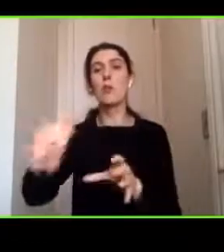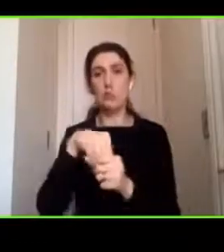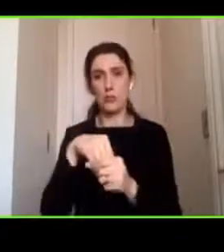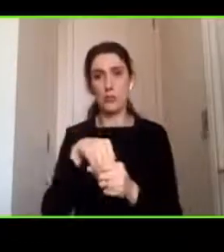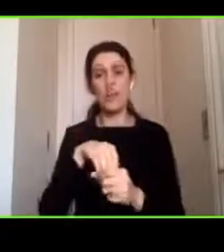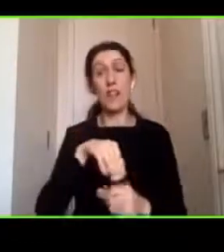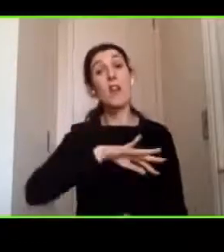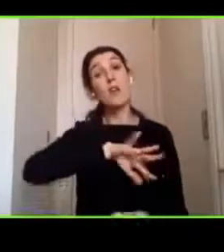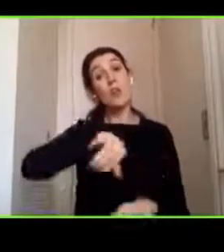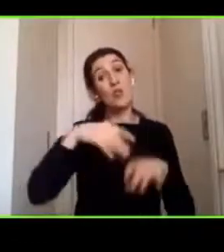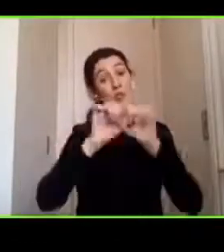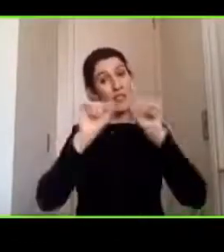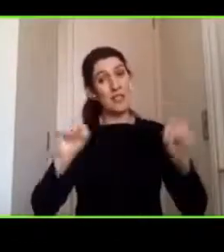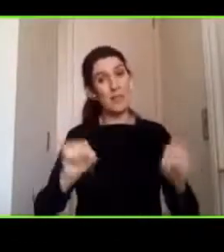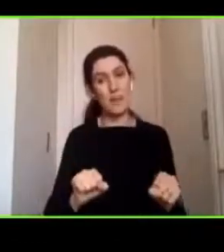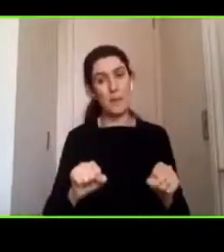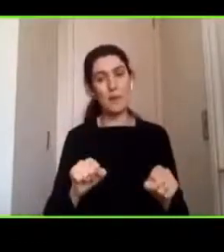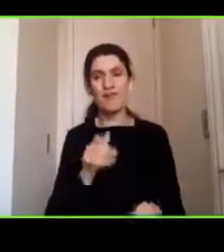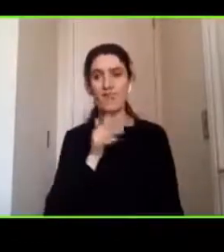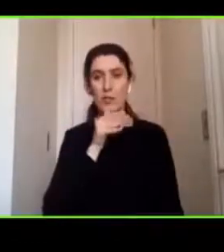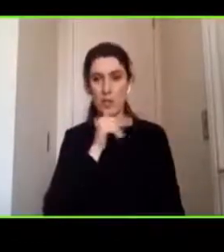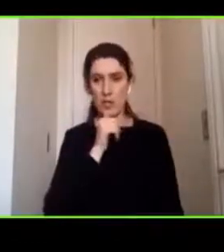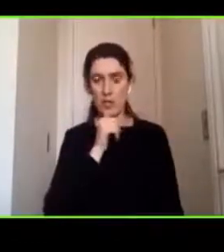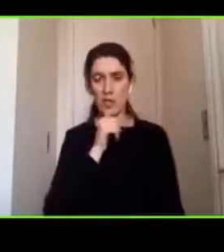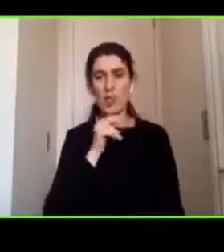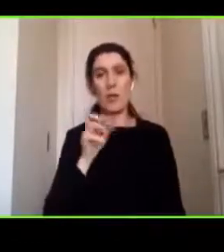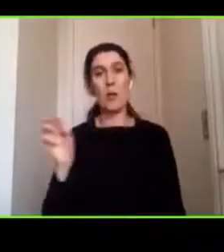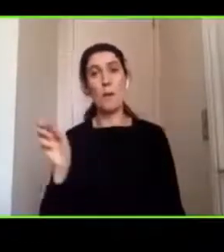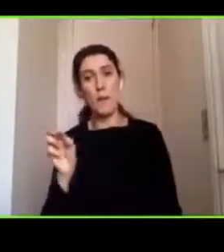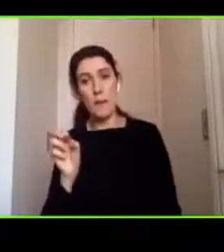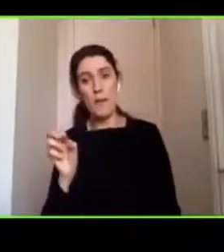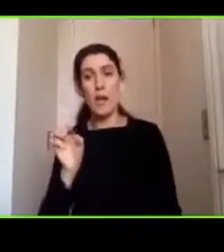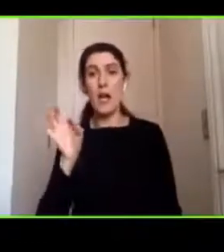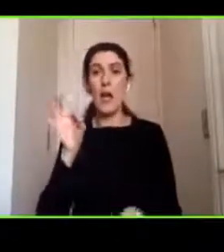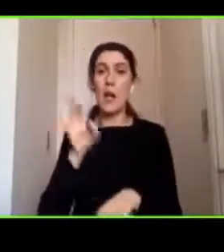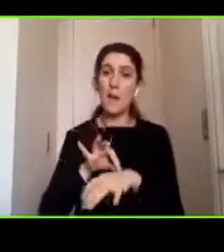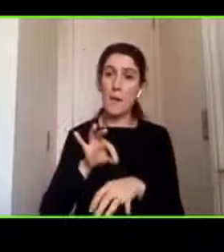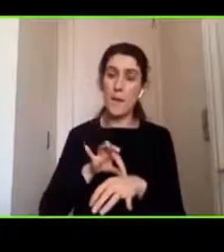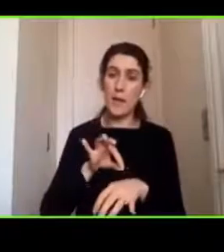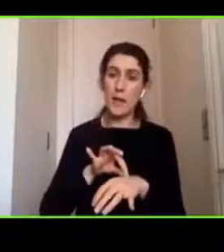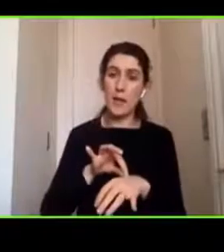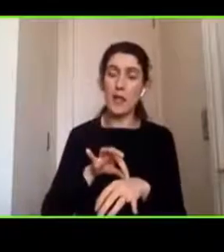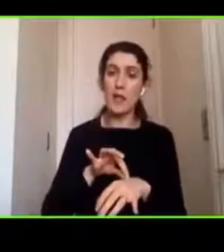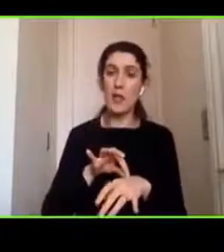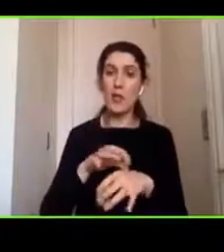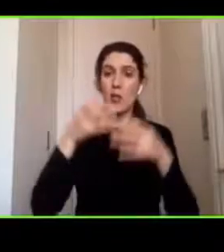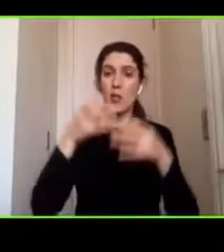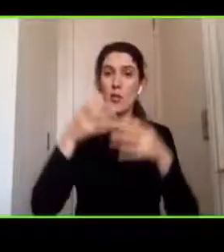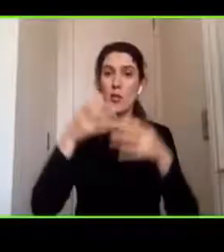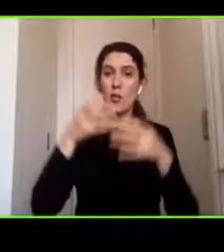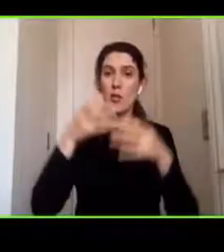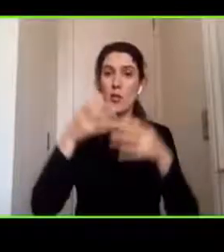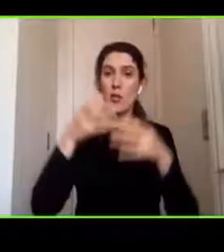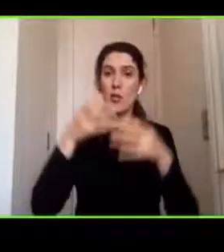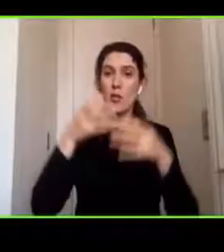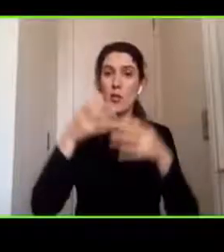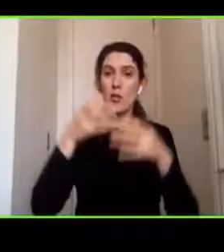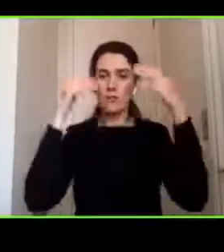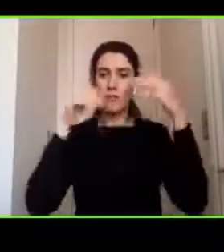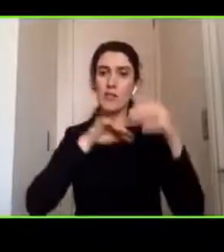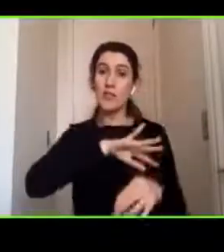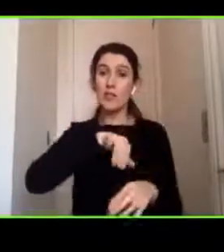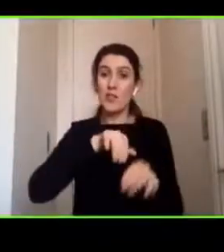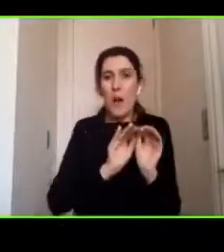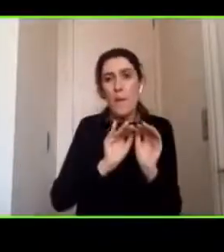por lo tanto son los papás los médicos los neuropsicólogos los que apoyamos a estos